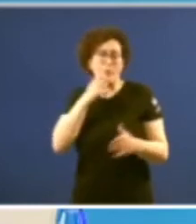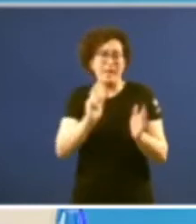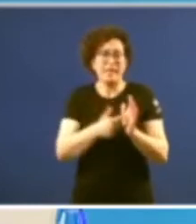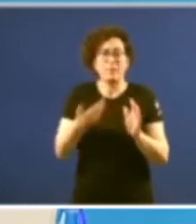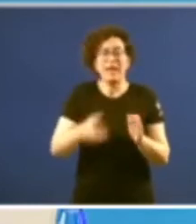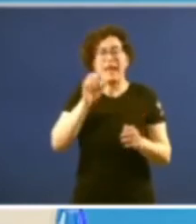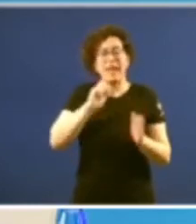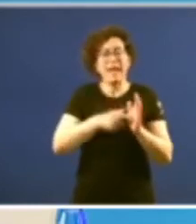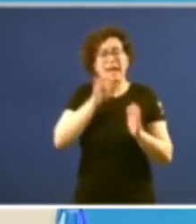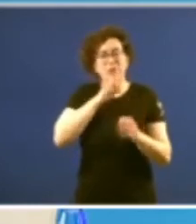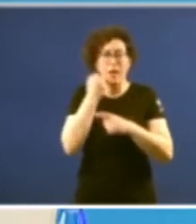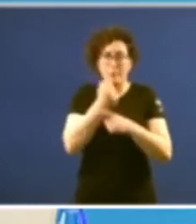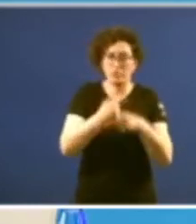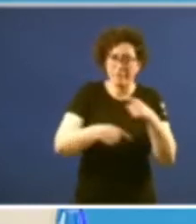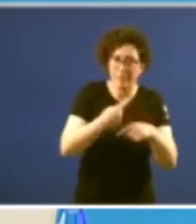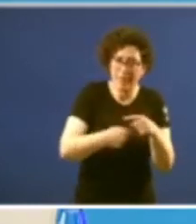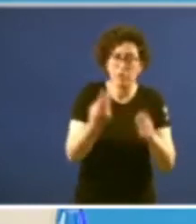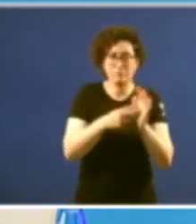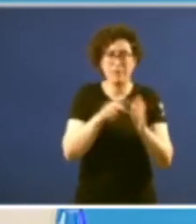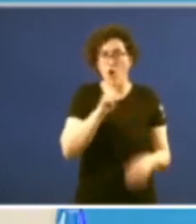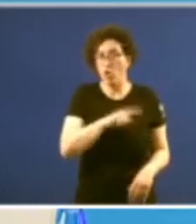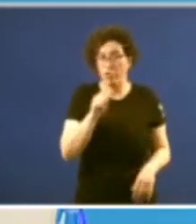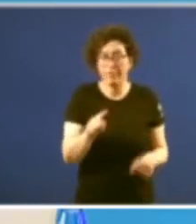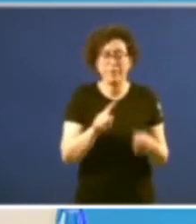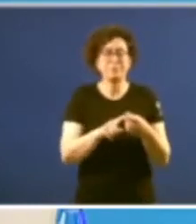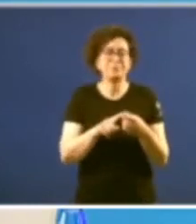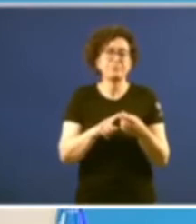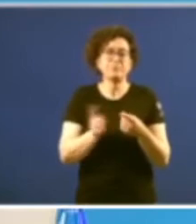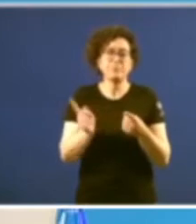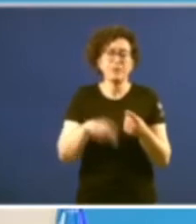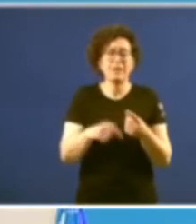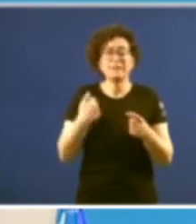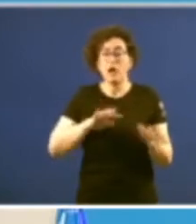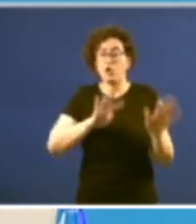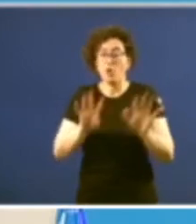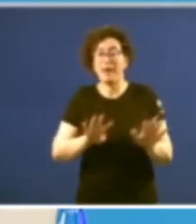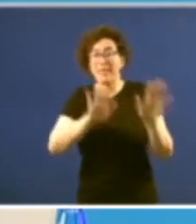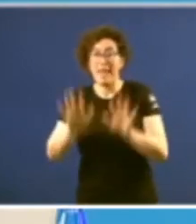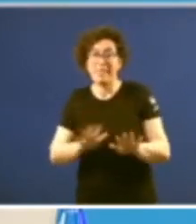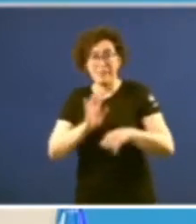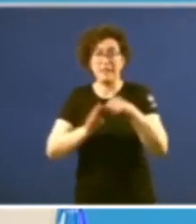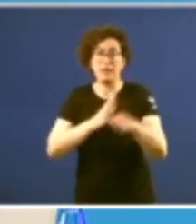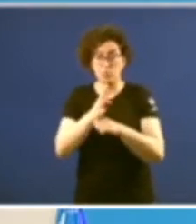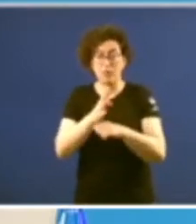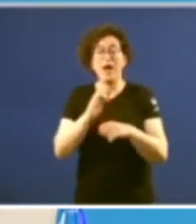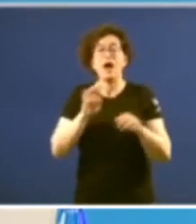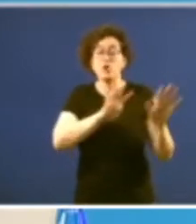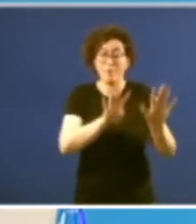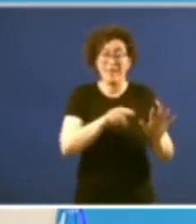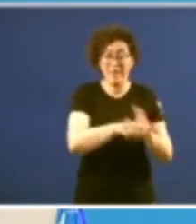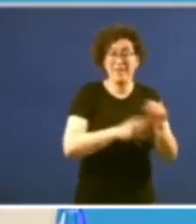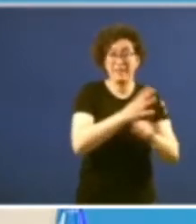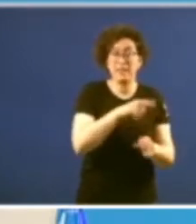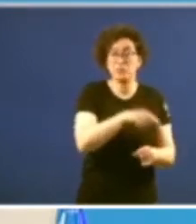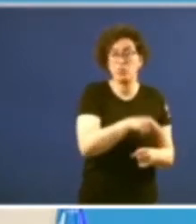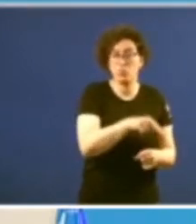la ley gallega de apoyo a la familia en el 2011 y llegamos a la novena y a la décima legislatura en la novena legislatura